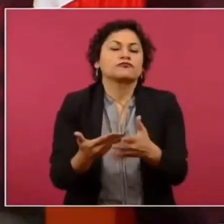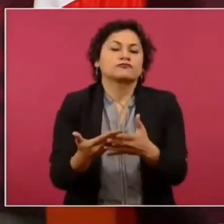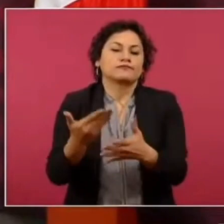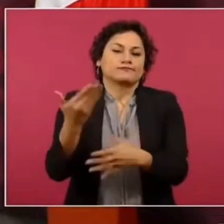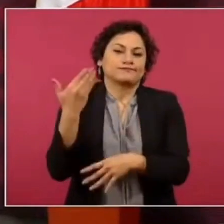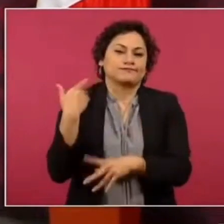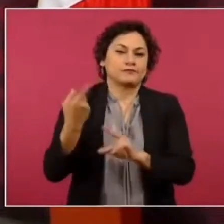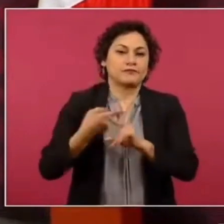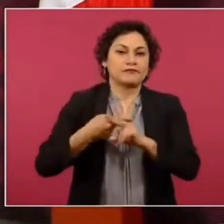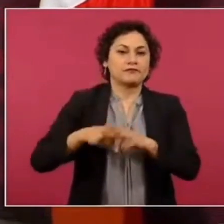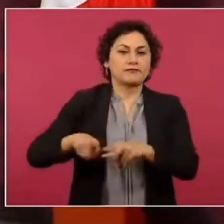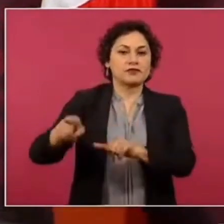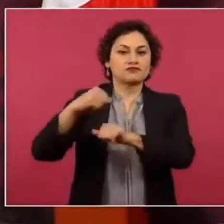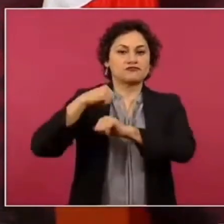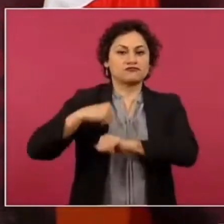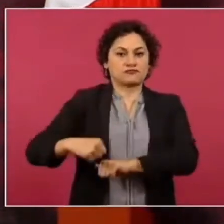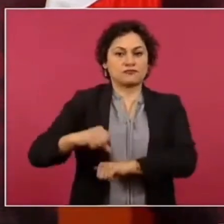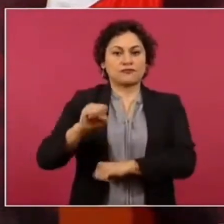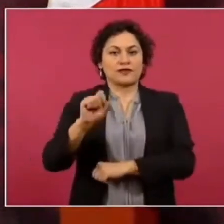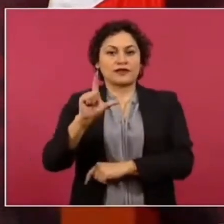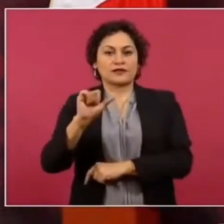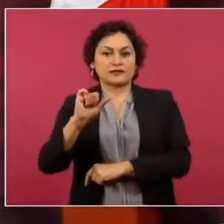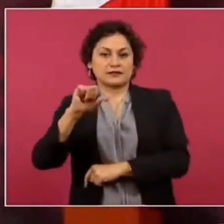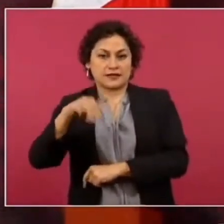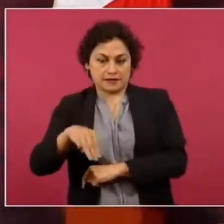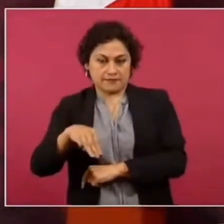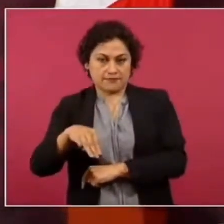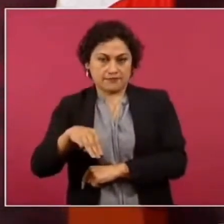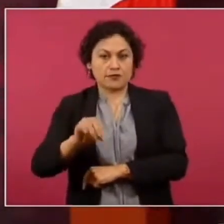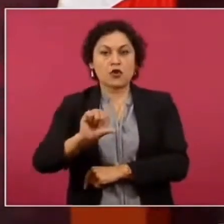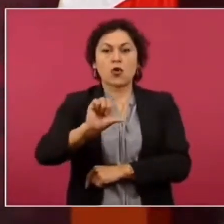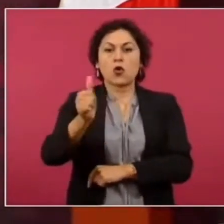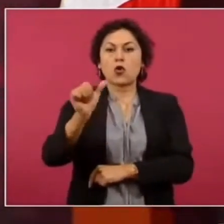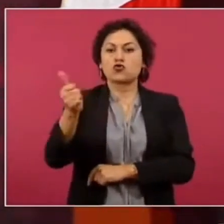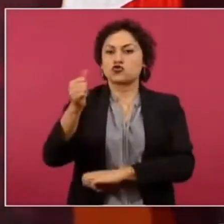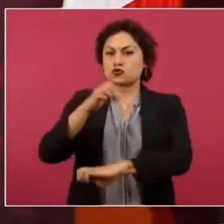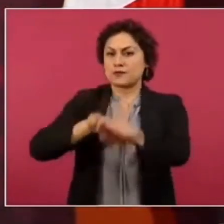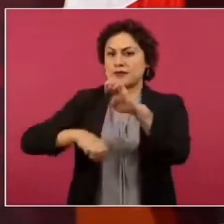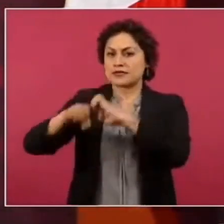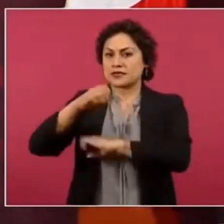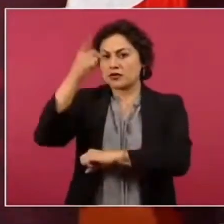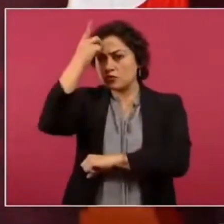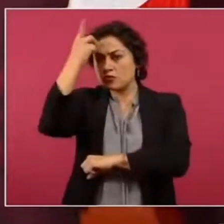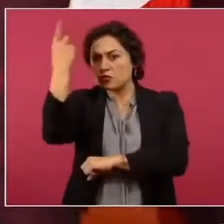y otros empresarios de América Latina y